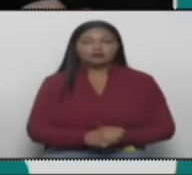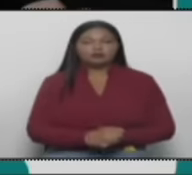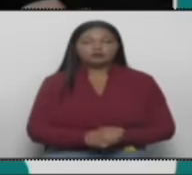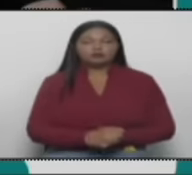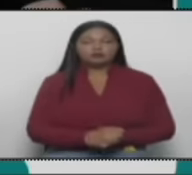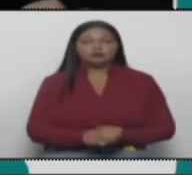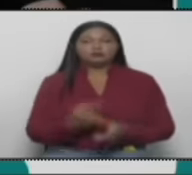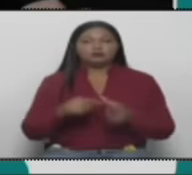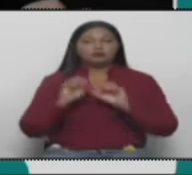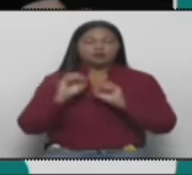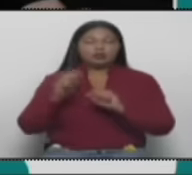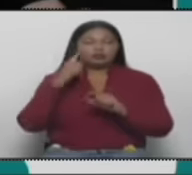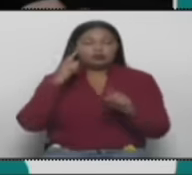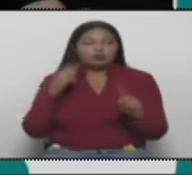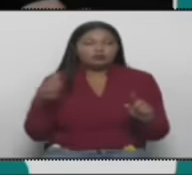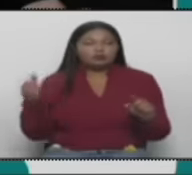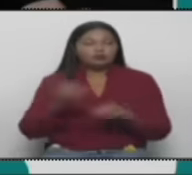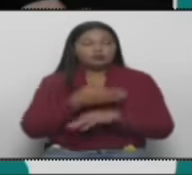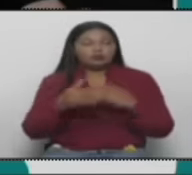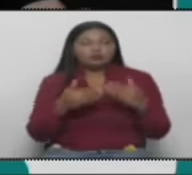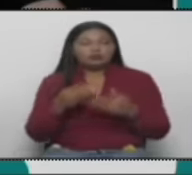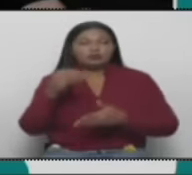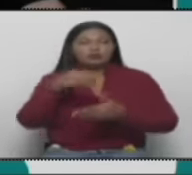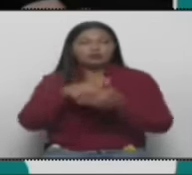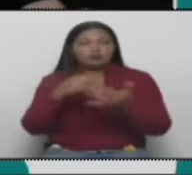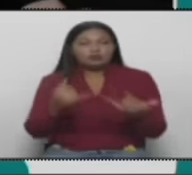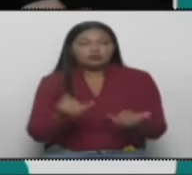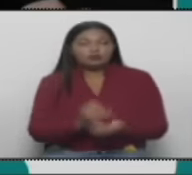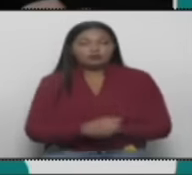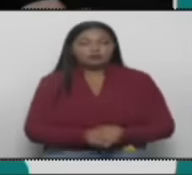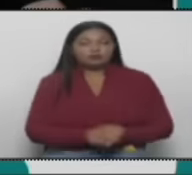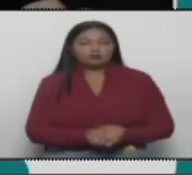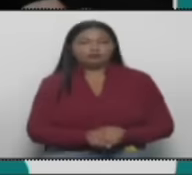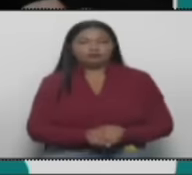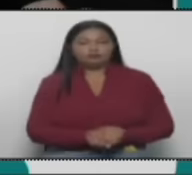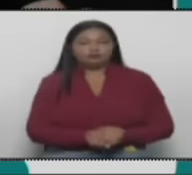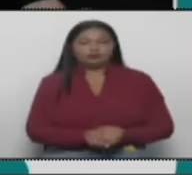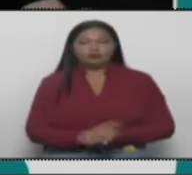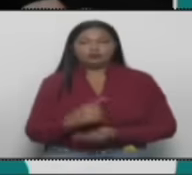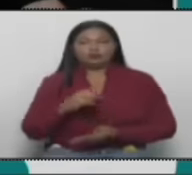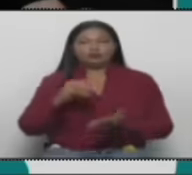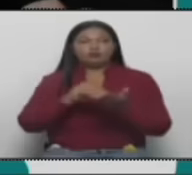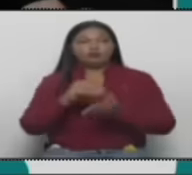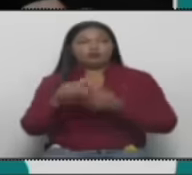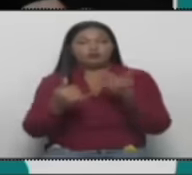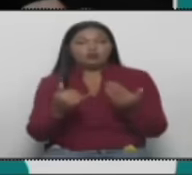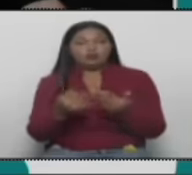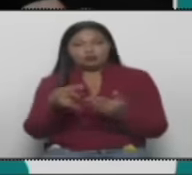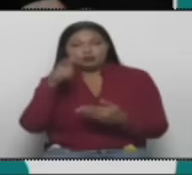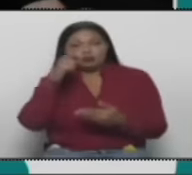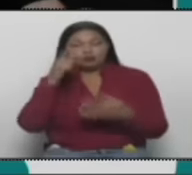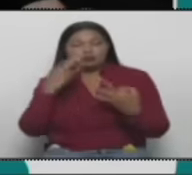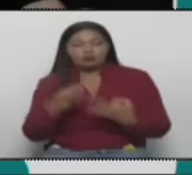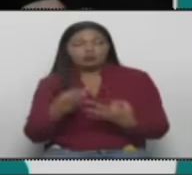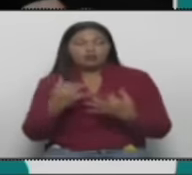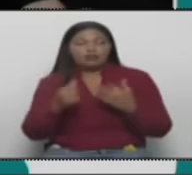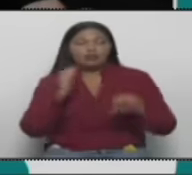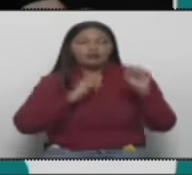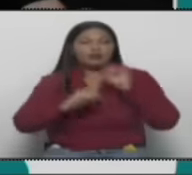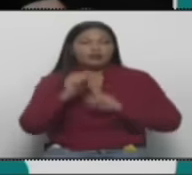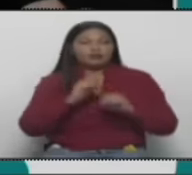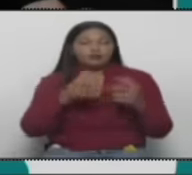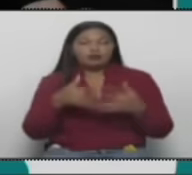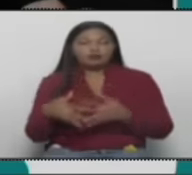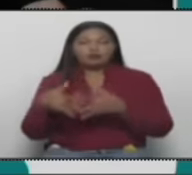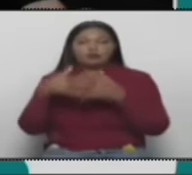mediante un zarpazo, una intervención, de acuerdo a la nueva doctrina de seguridad y defensa de los Estados